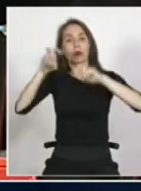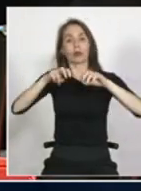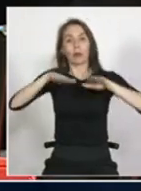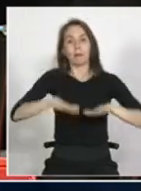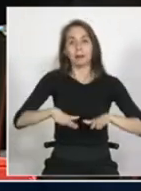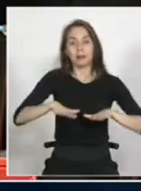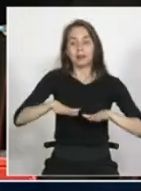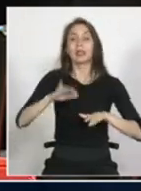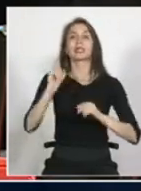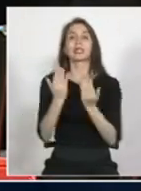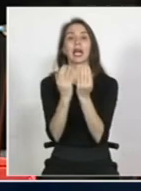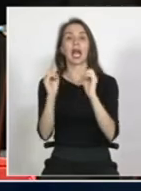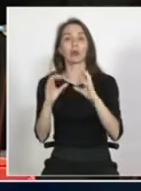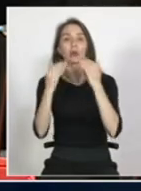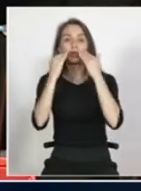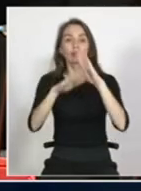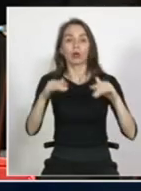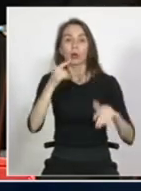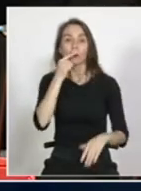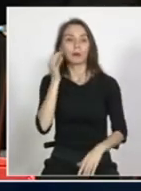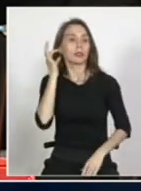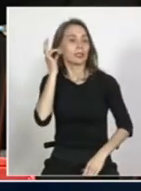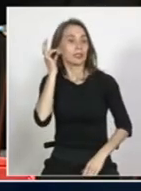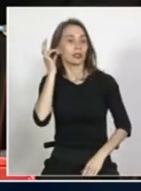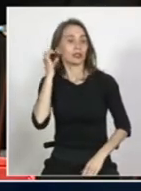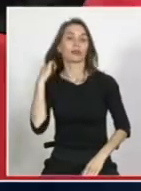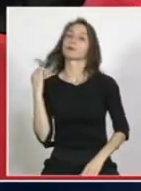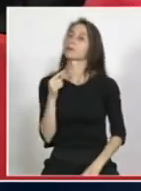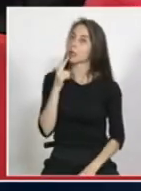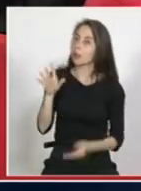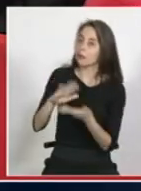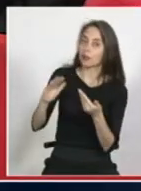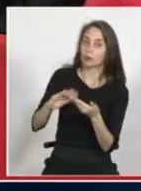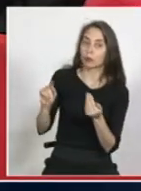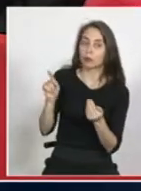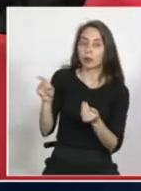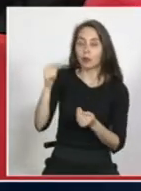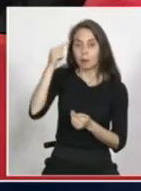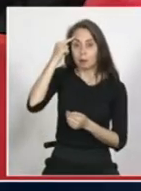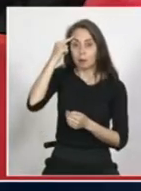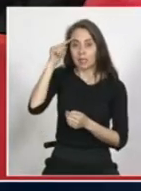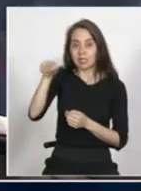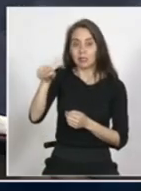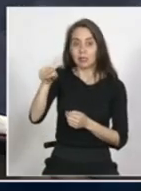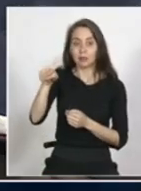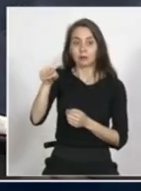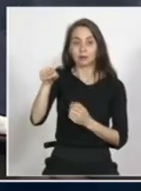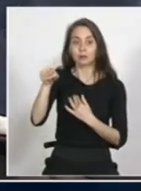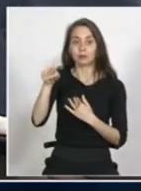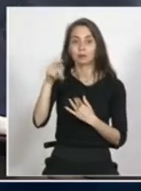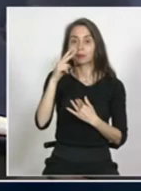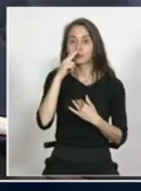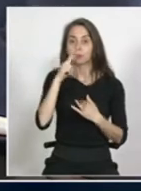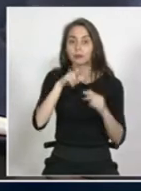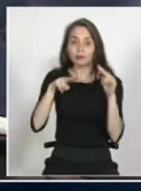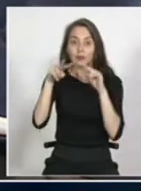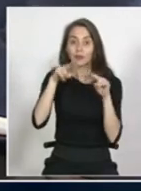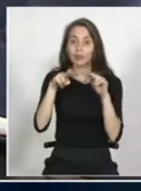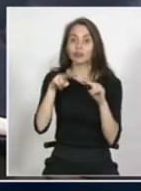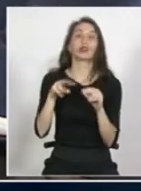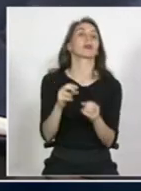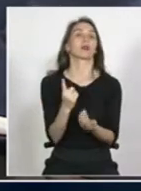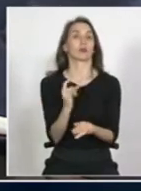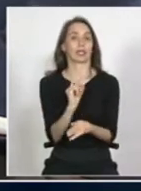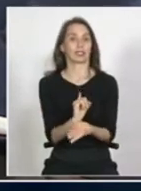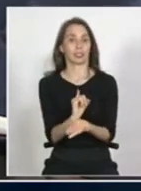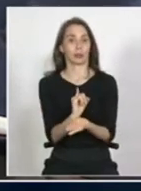educación y lo que ocurre con los niños, las niñas lo hacen. Usted, disculpe, lo está pensando desde la visión de una institucionalidad